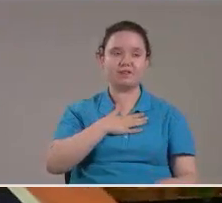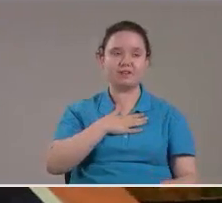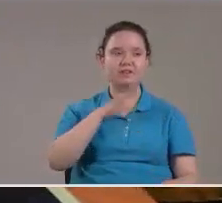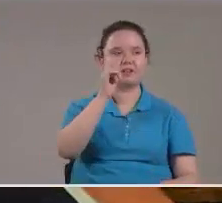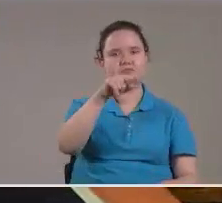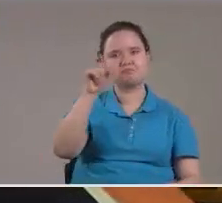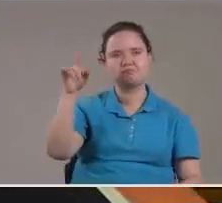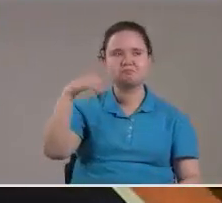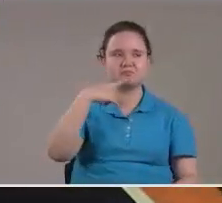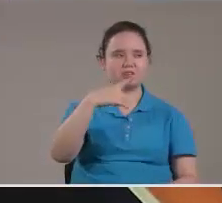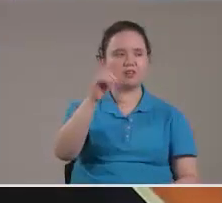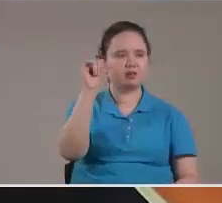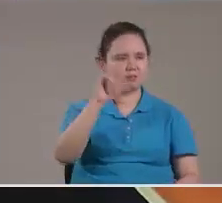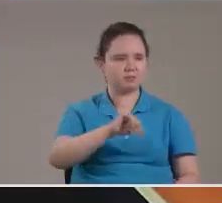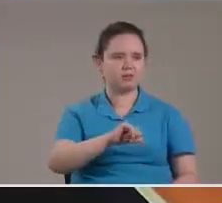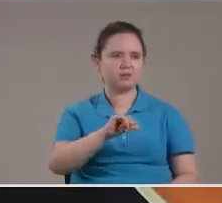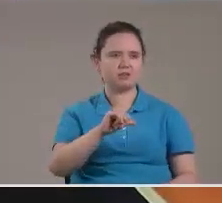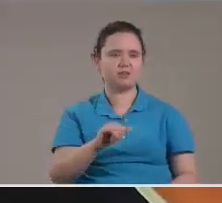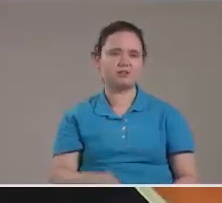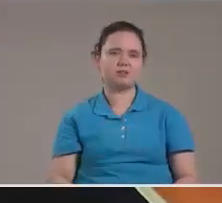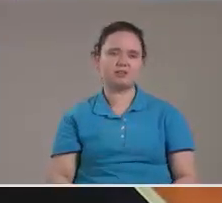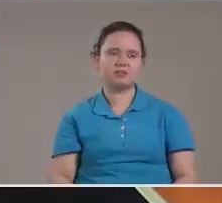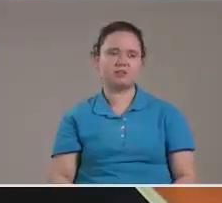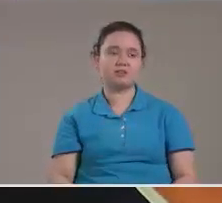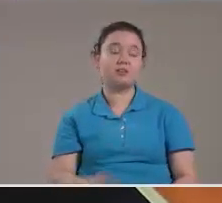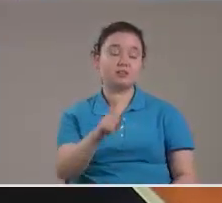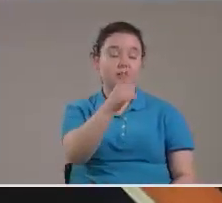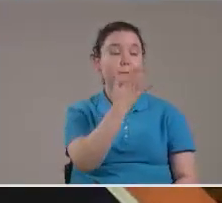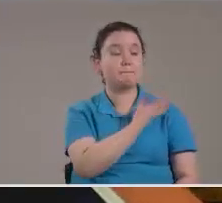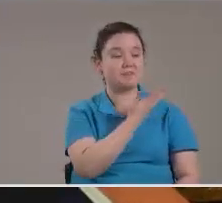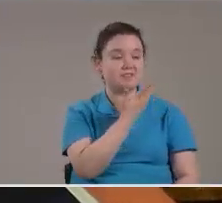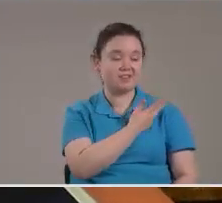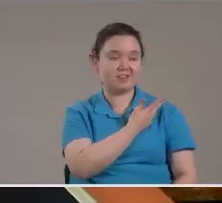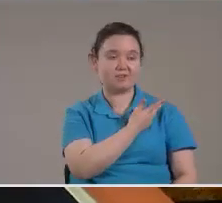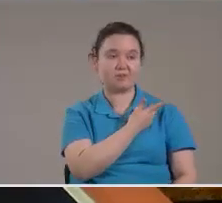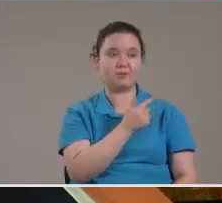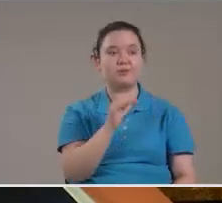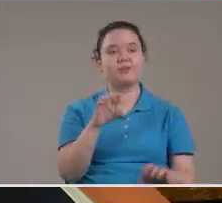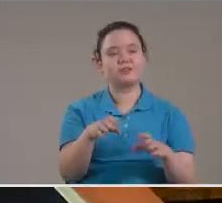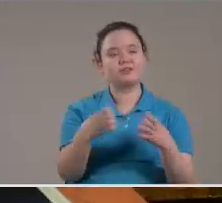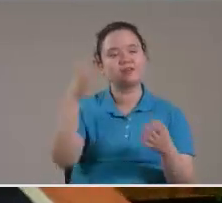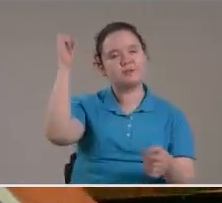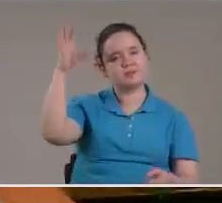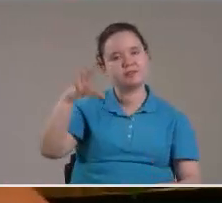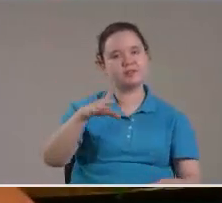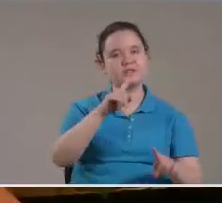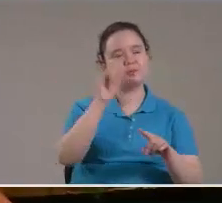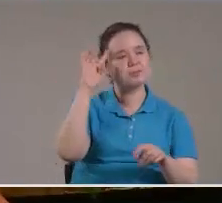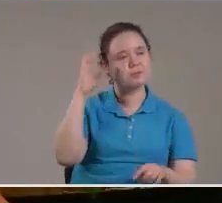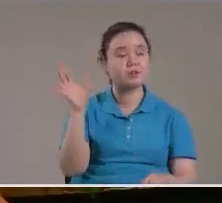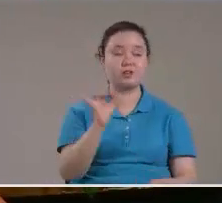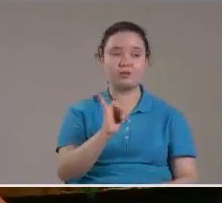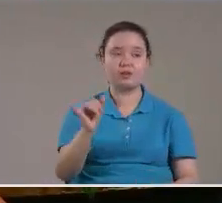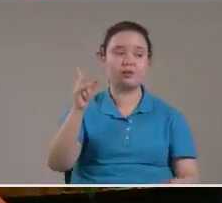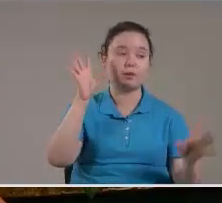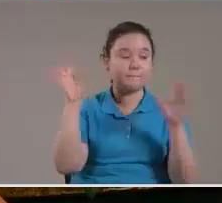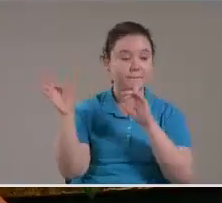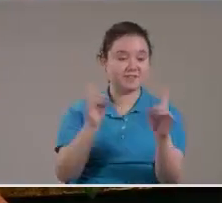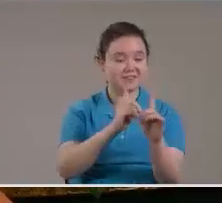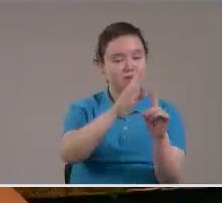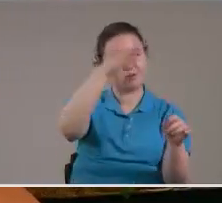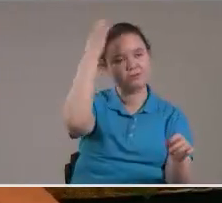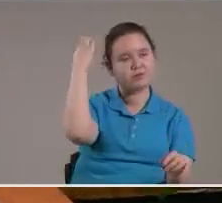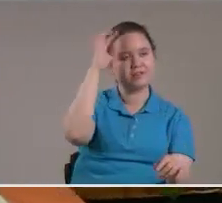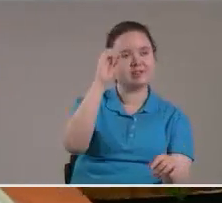clase de males Contra vosotros Mintiendo Entonces dice Bienaventurados Porque así persiguieron A los profetas